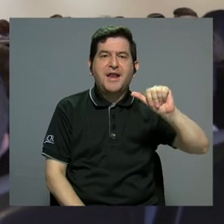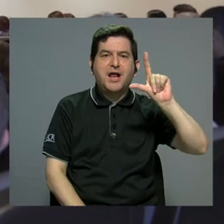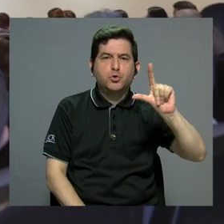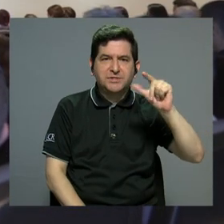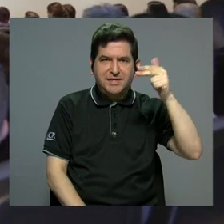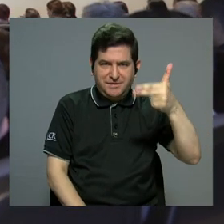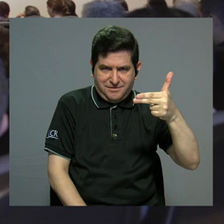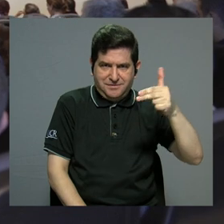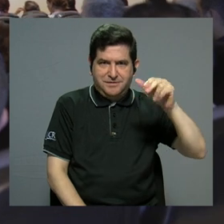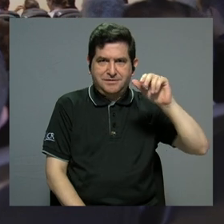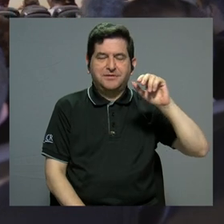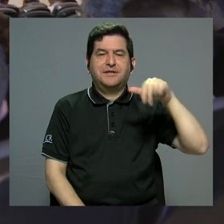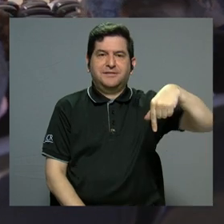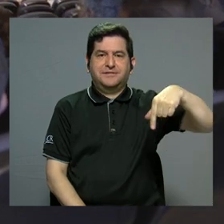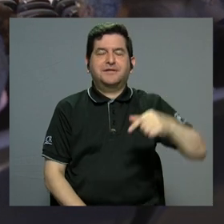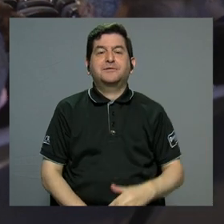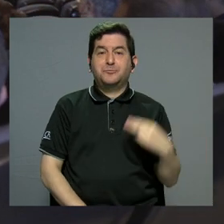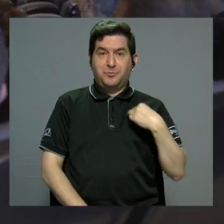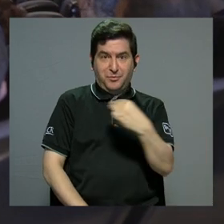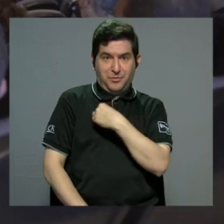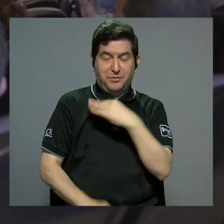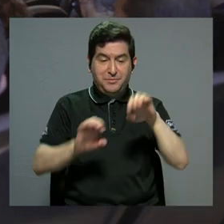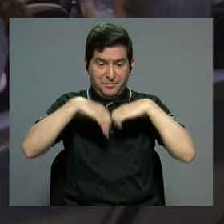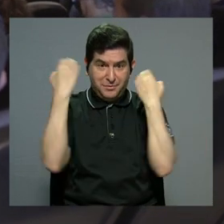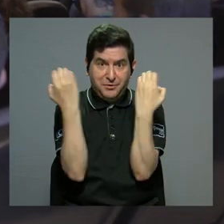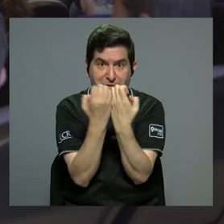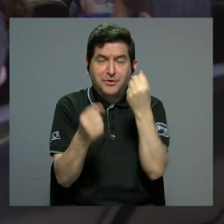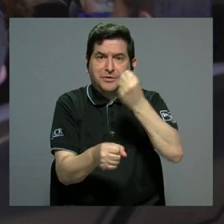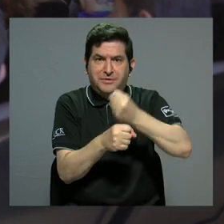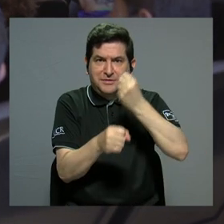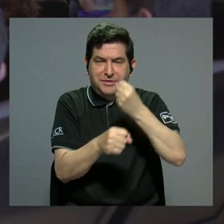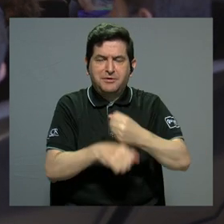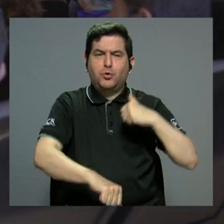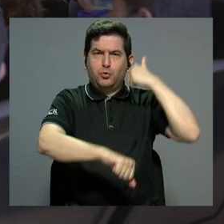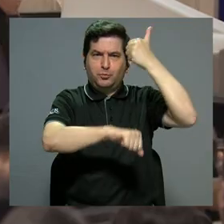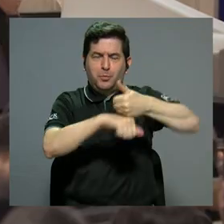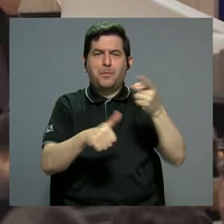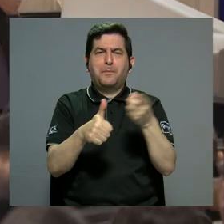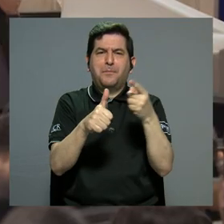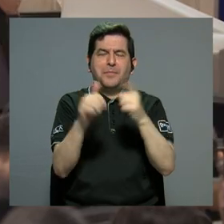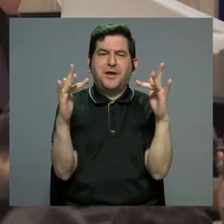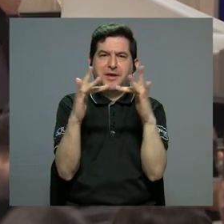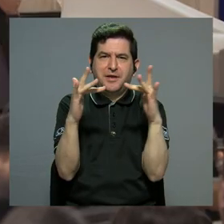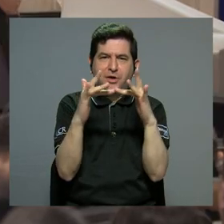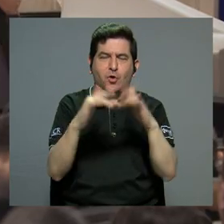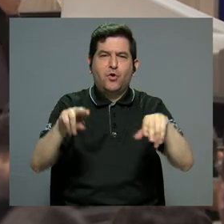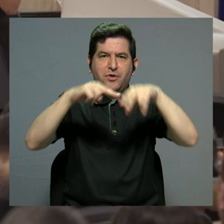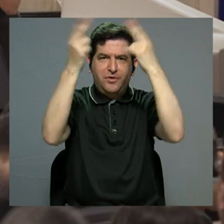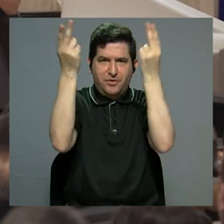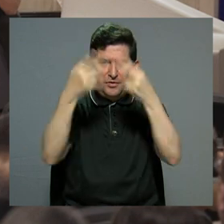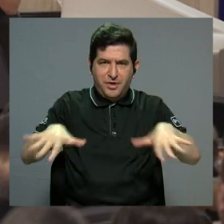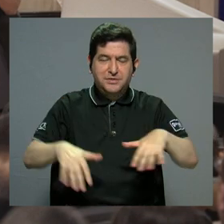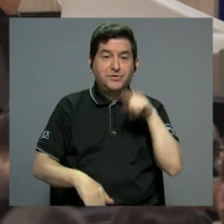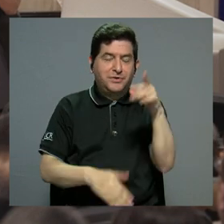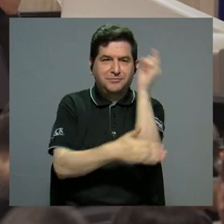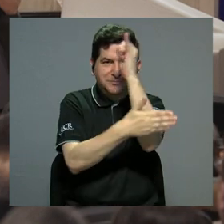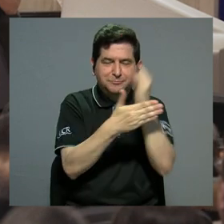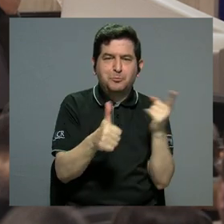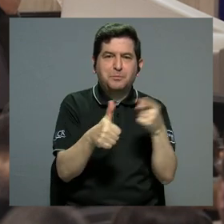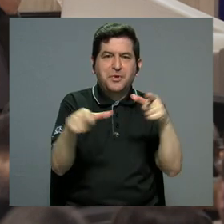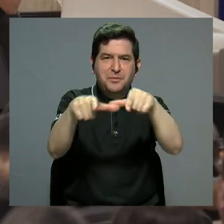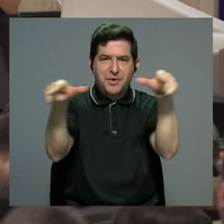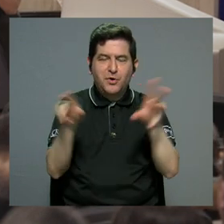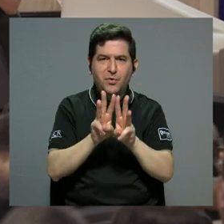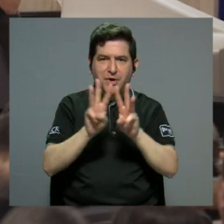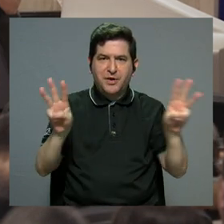Lucía Chavarría Quesada fue una de las integrantes del equipo que trabajó en establecer esa primera conexión a internet y ella diseñó